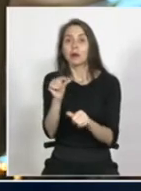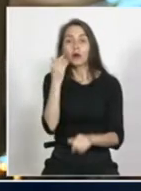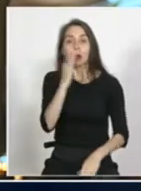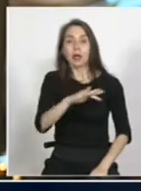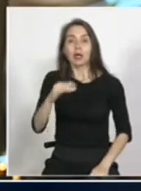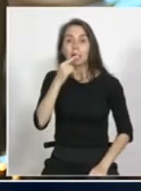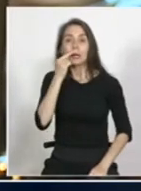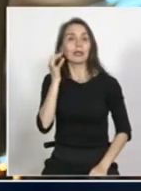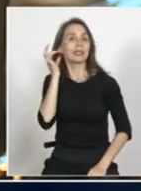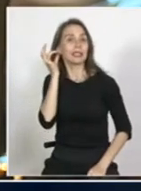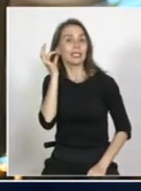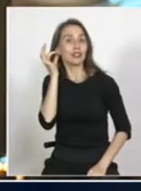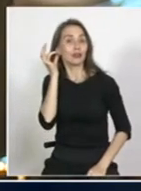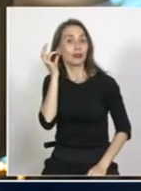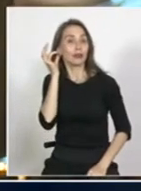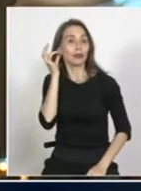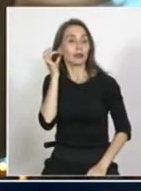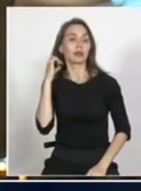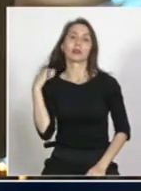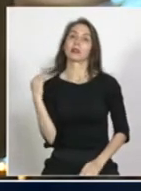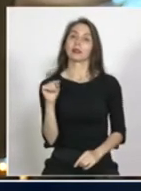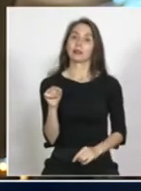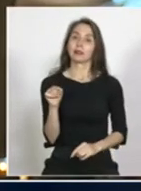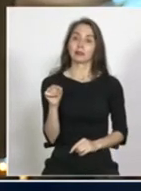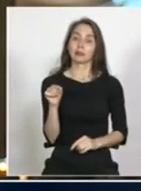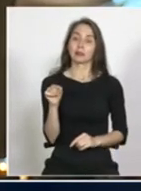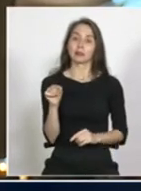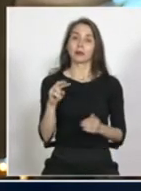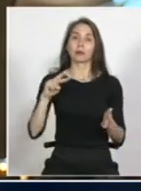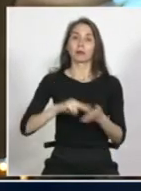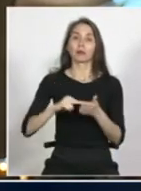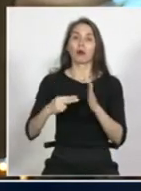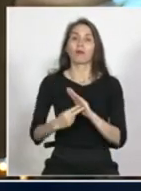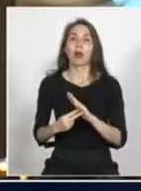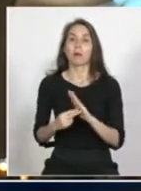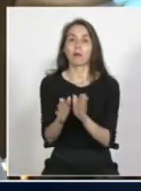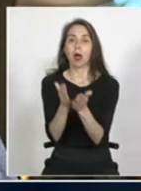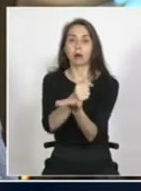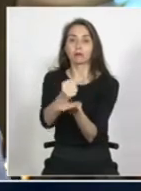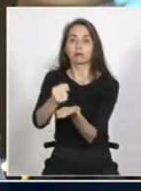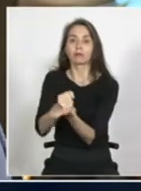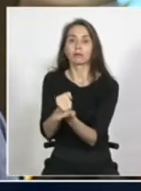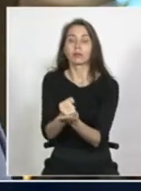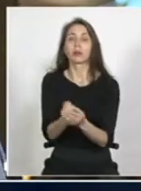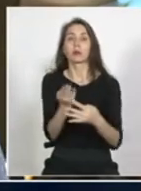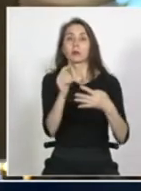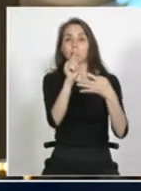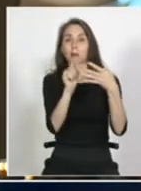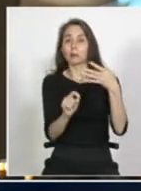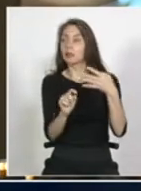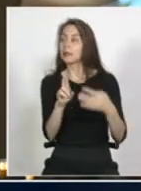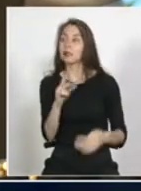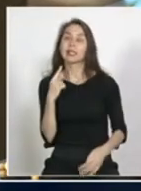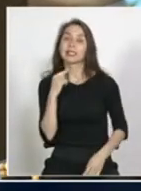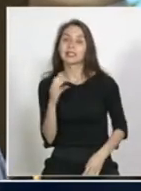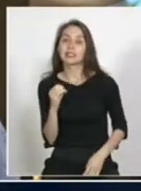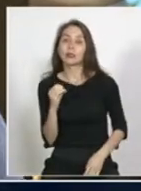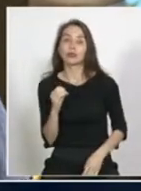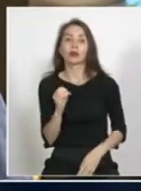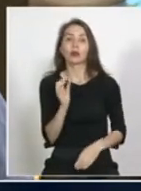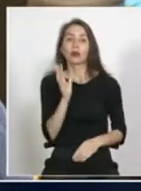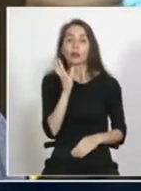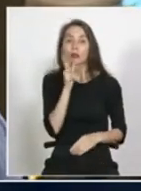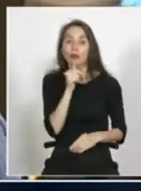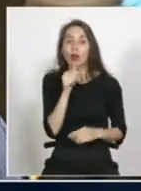y niñas en el sistema y han tenido problemas para llegar a ellos. Por los requisitos que ponen, que son bastante simples, pero que ni siquiera tienen eso.